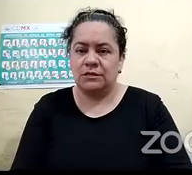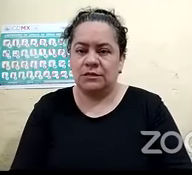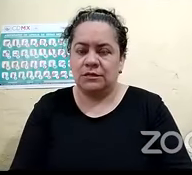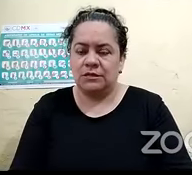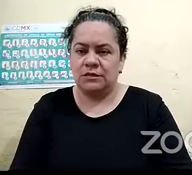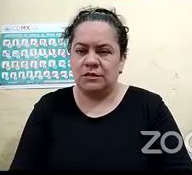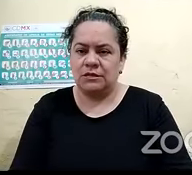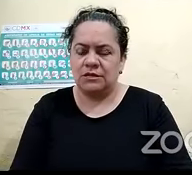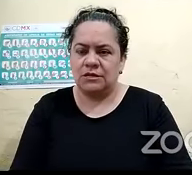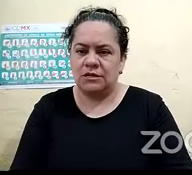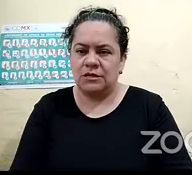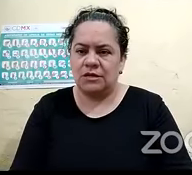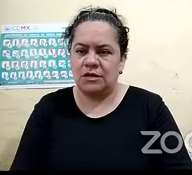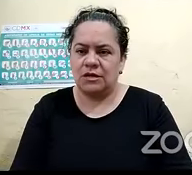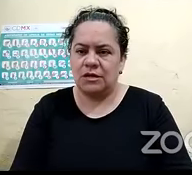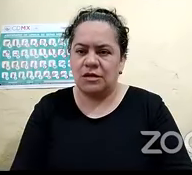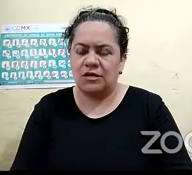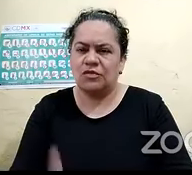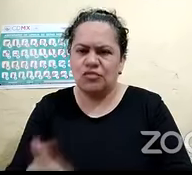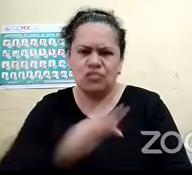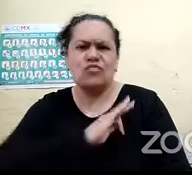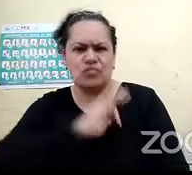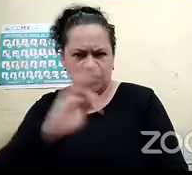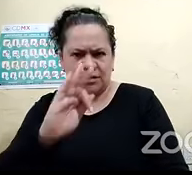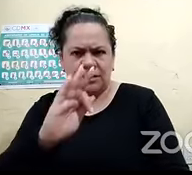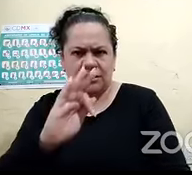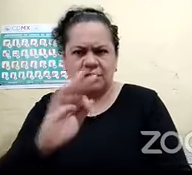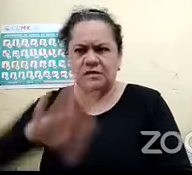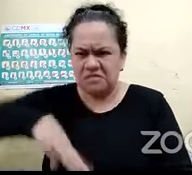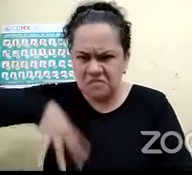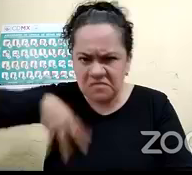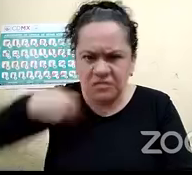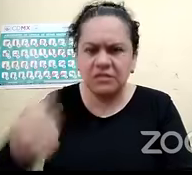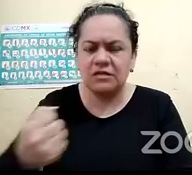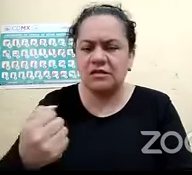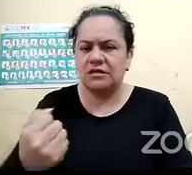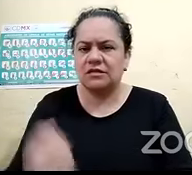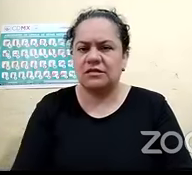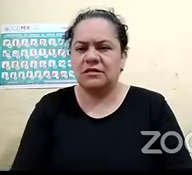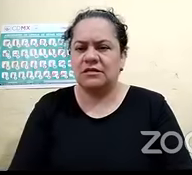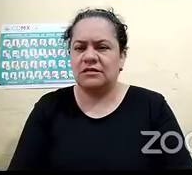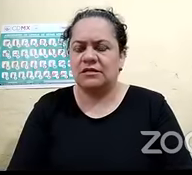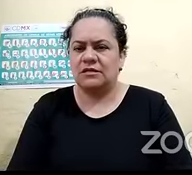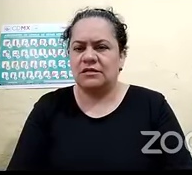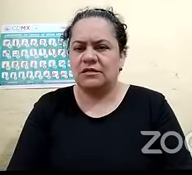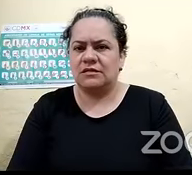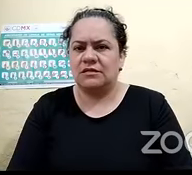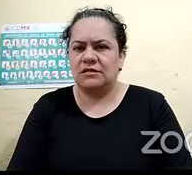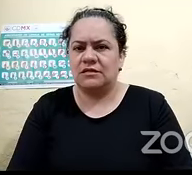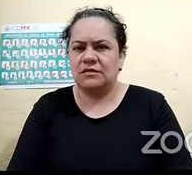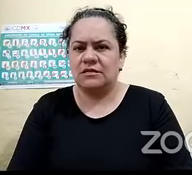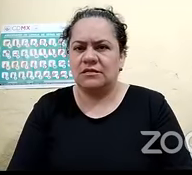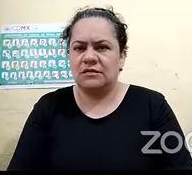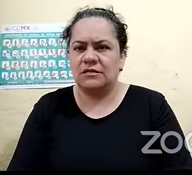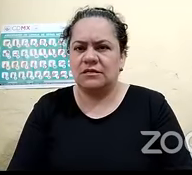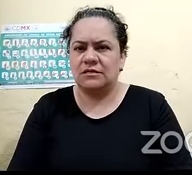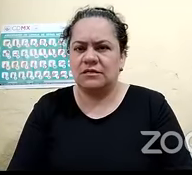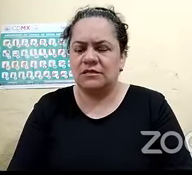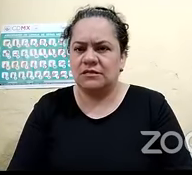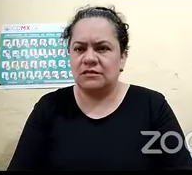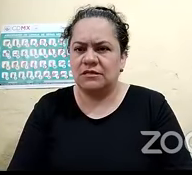mejor puede hacer. En donde, por ejemplo, si